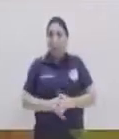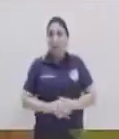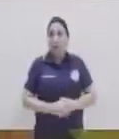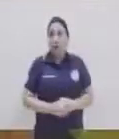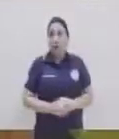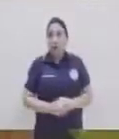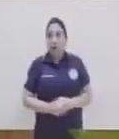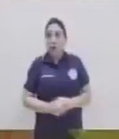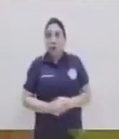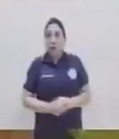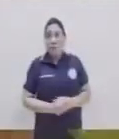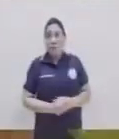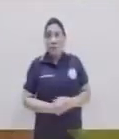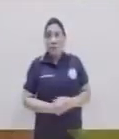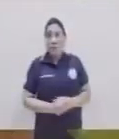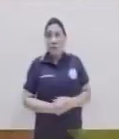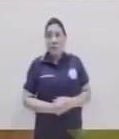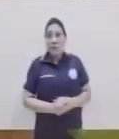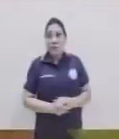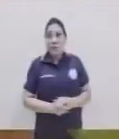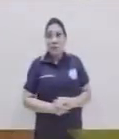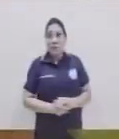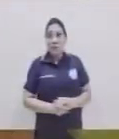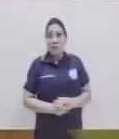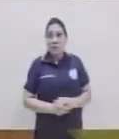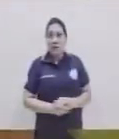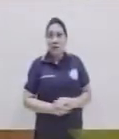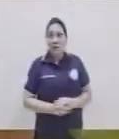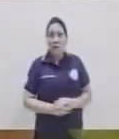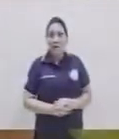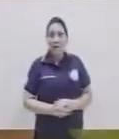para que en estas teclas de acá vas a hacer esto.